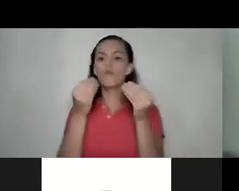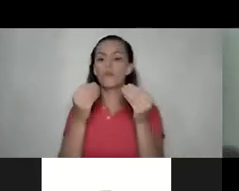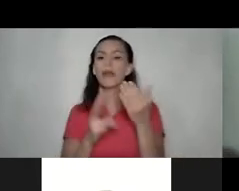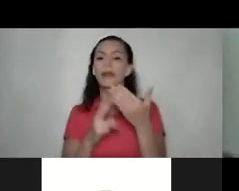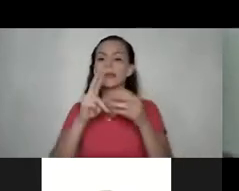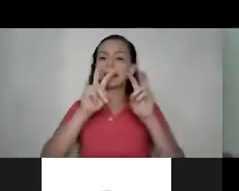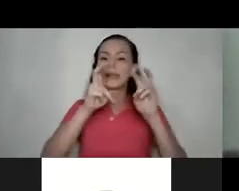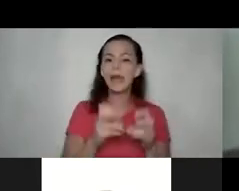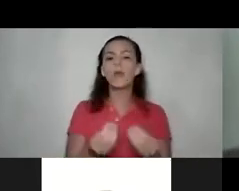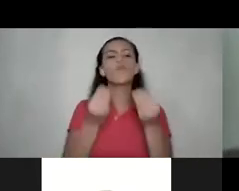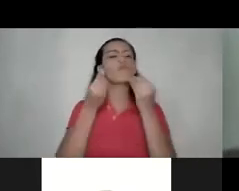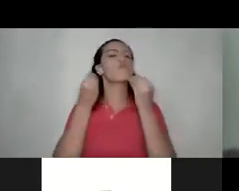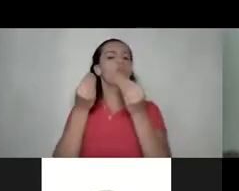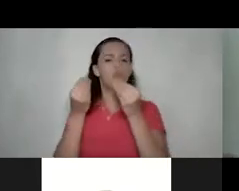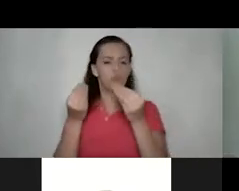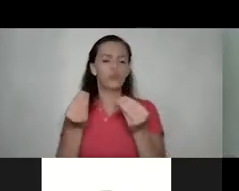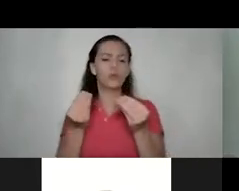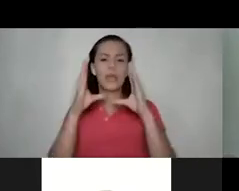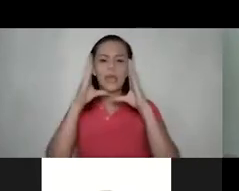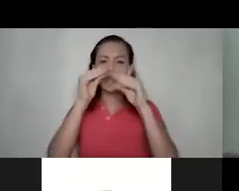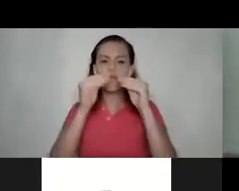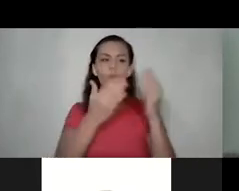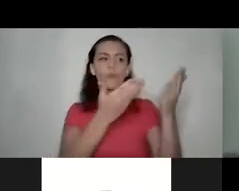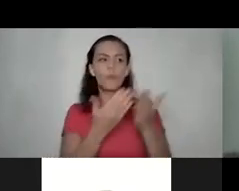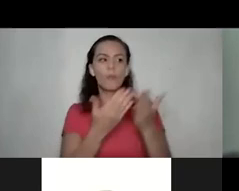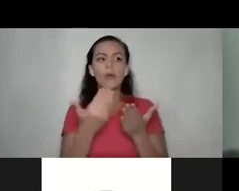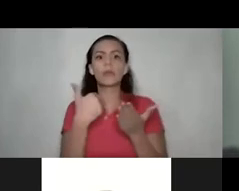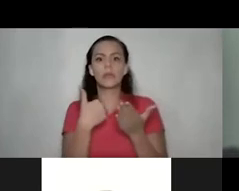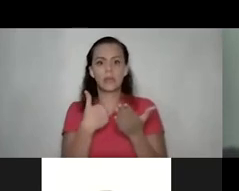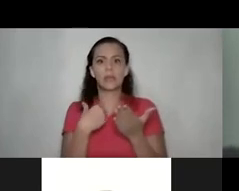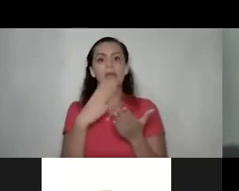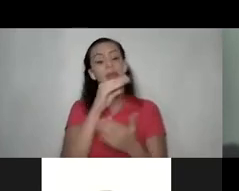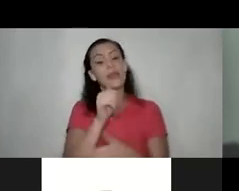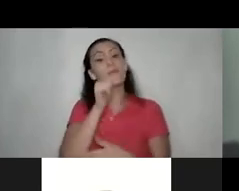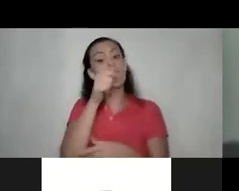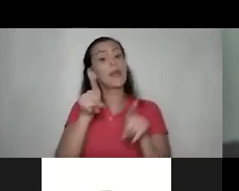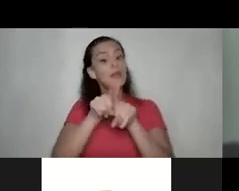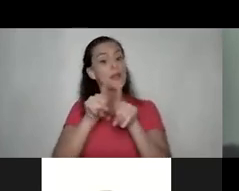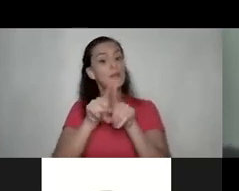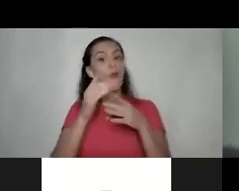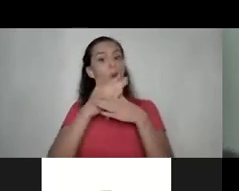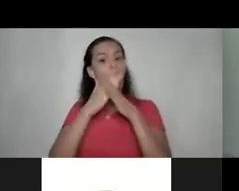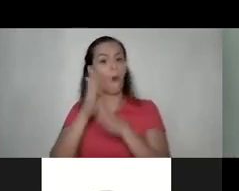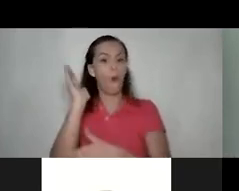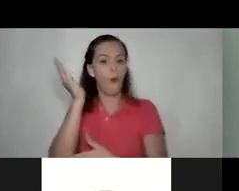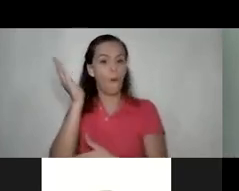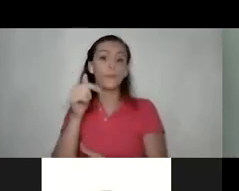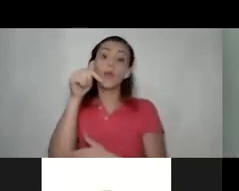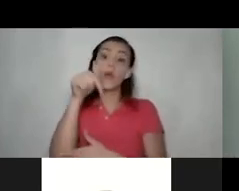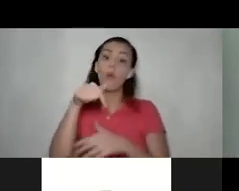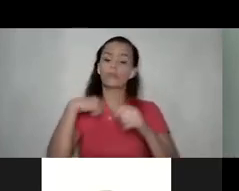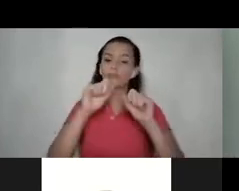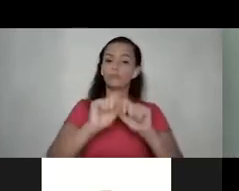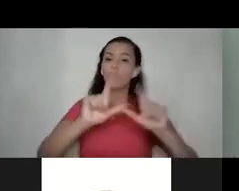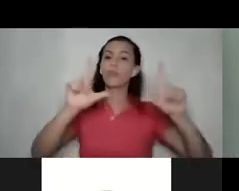bastantes datos que tener y que mañana también vamos a estarles compartiendo voy a proyectarles